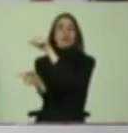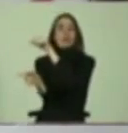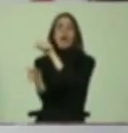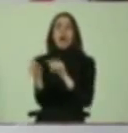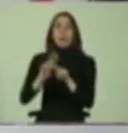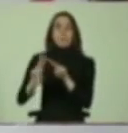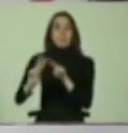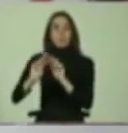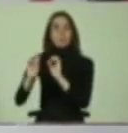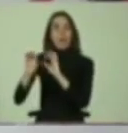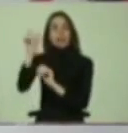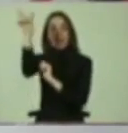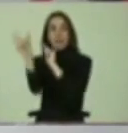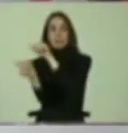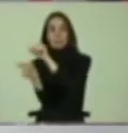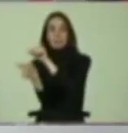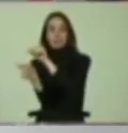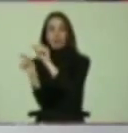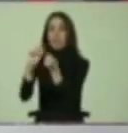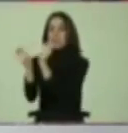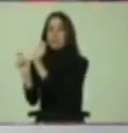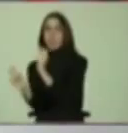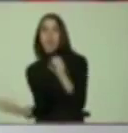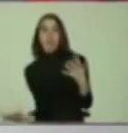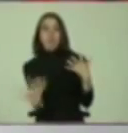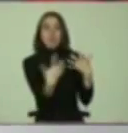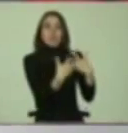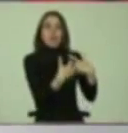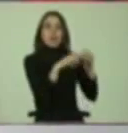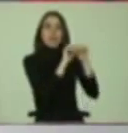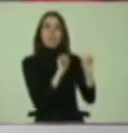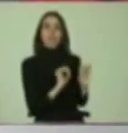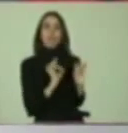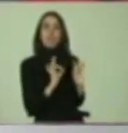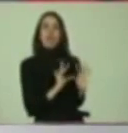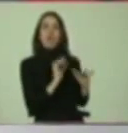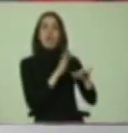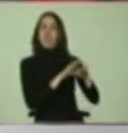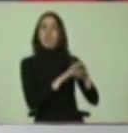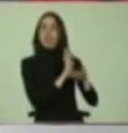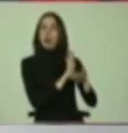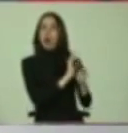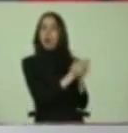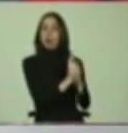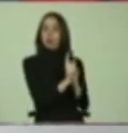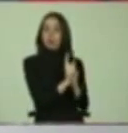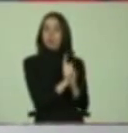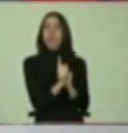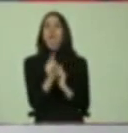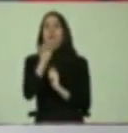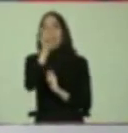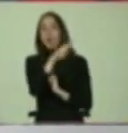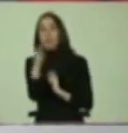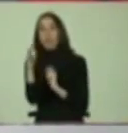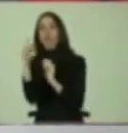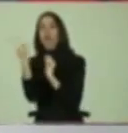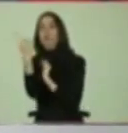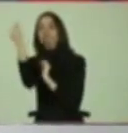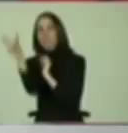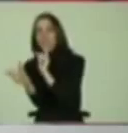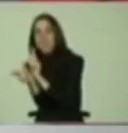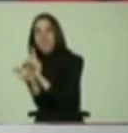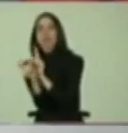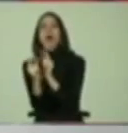Preparemos al individuo para que encaje en el sistema tal cual está. Por tanto, adaptaciones curriculares individualizadas, evaluación